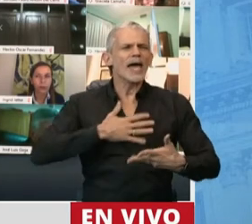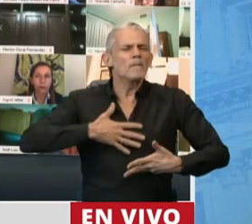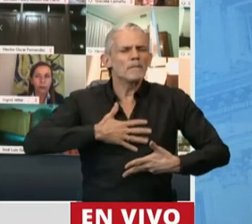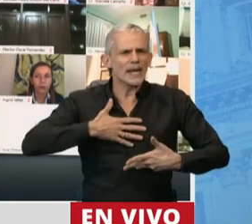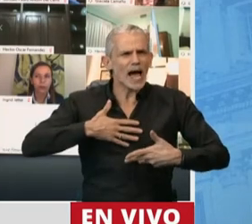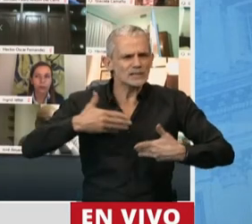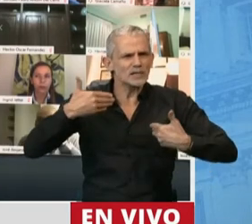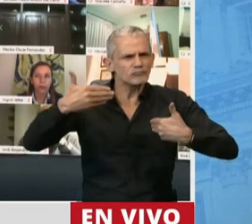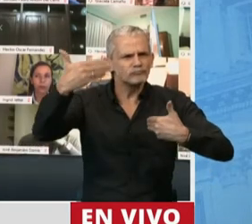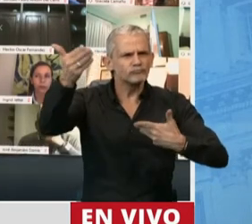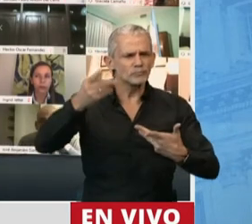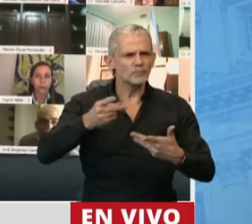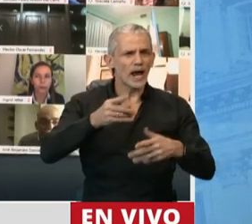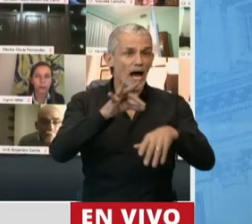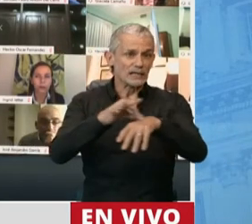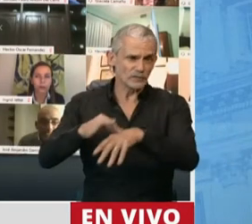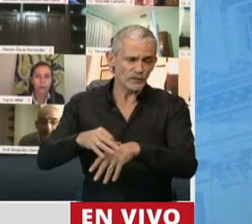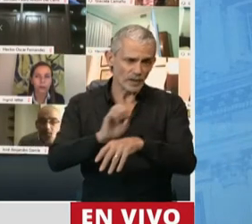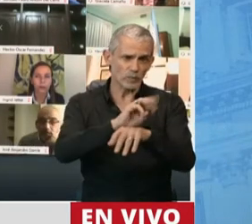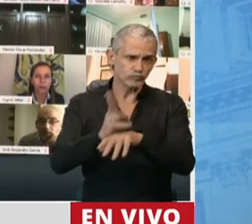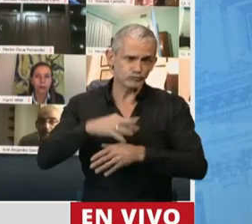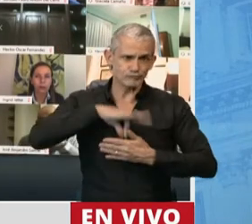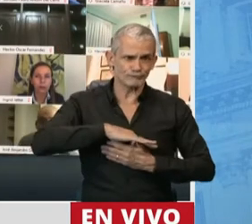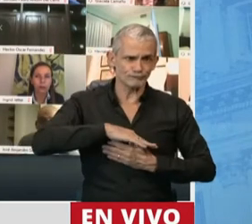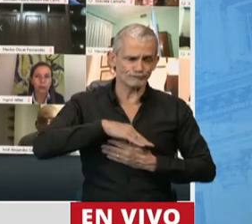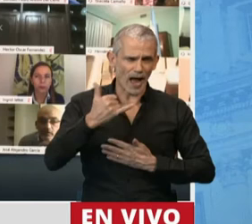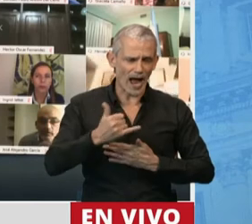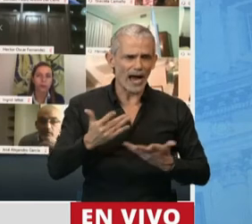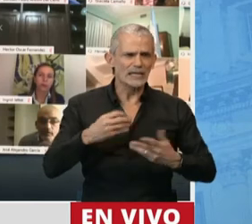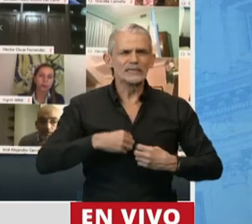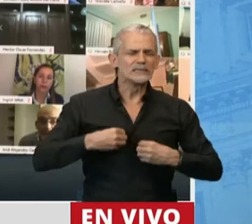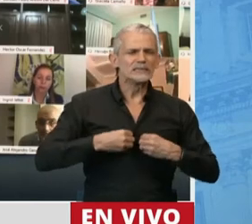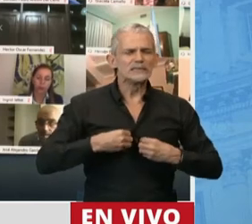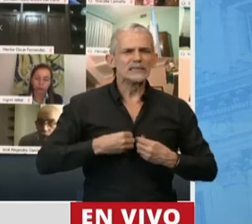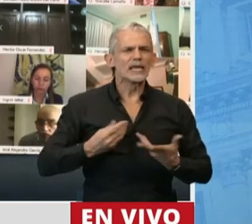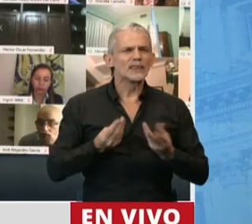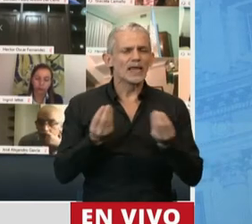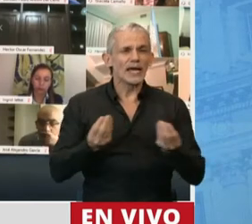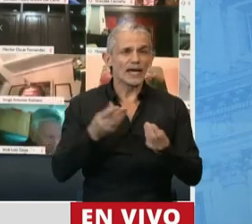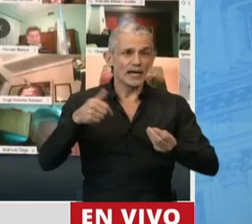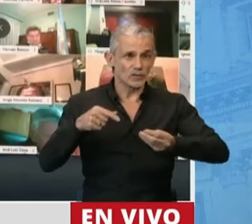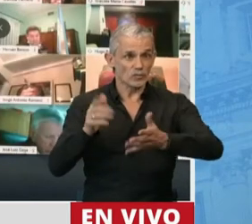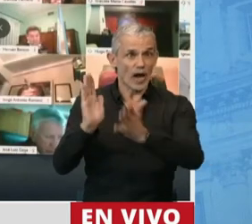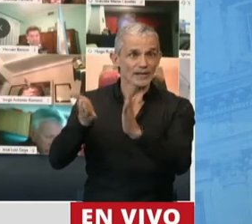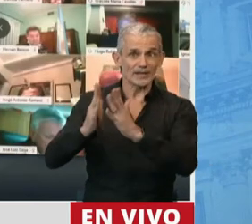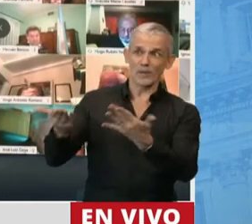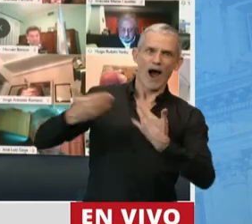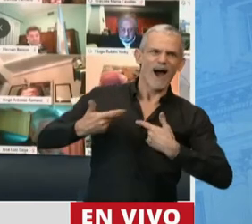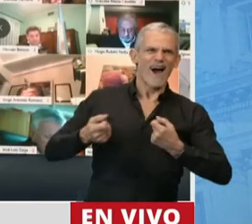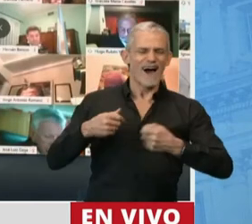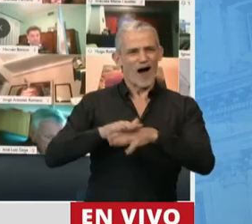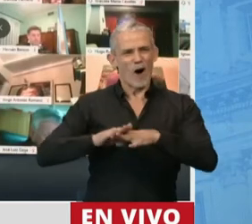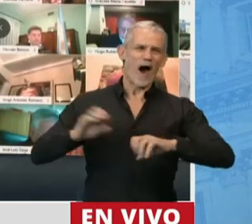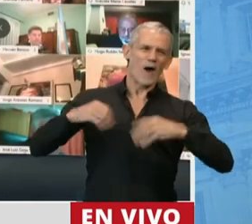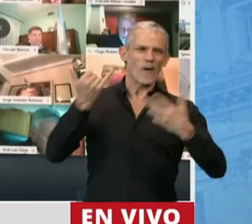para muchos enfermos del COVID-19 que sienten que esto es un método que los va a curar, que los va a